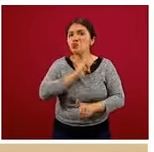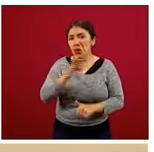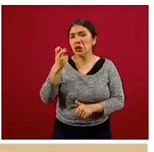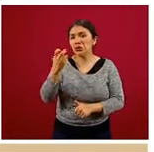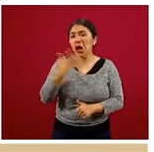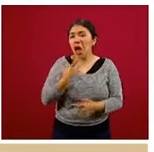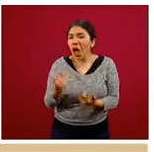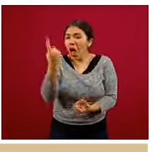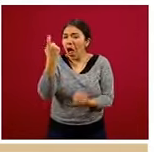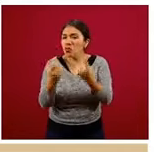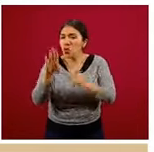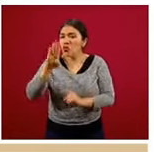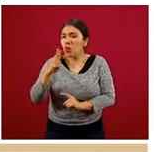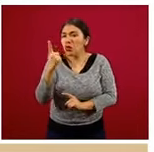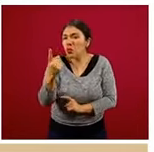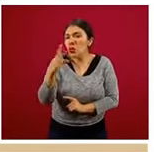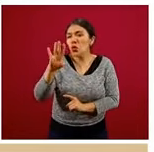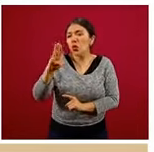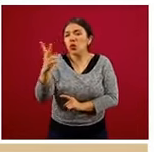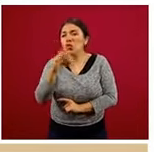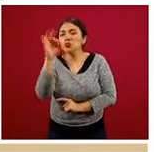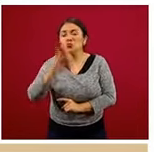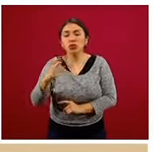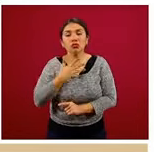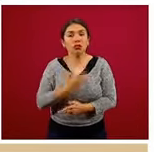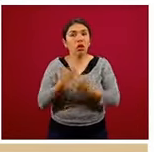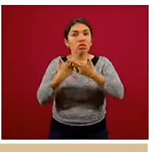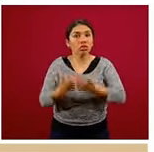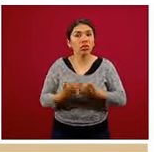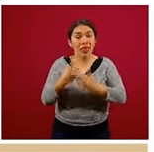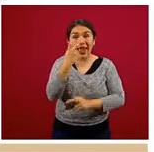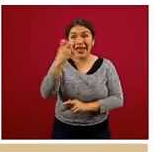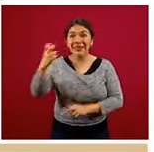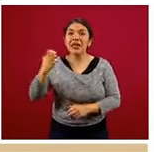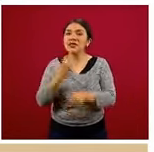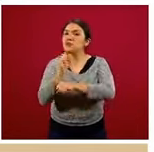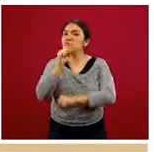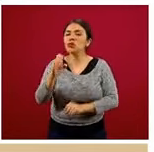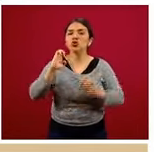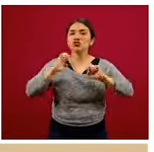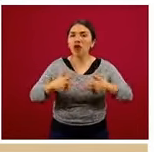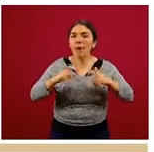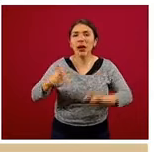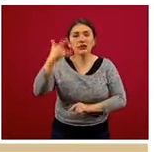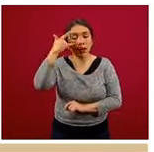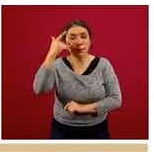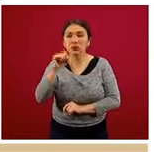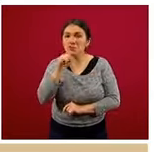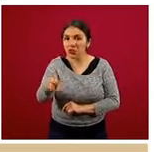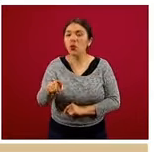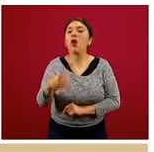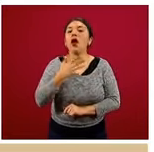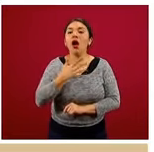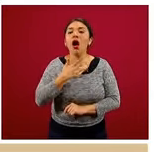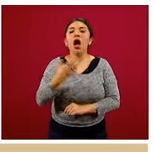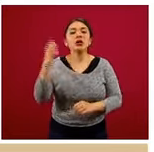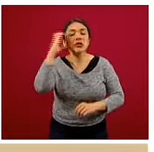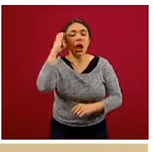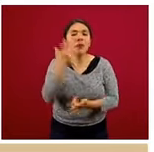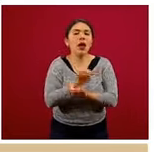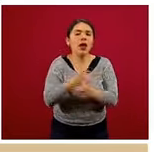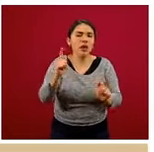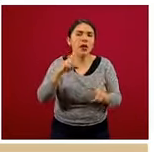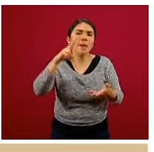de noventa y uno, noventa dos por ciento. También en estos estados de Chiapas y de Campeche, y están estas camas